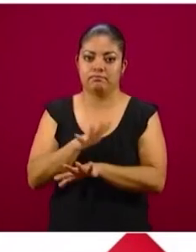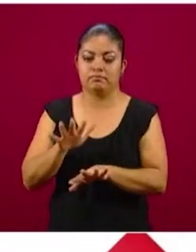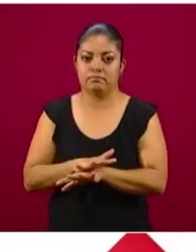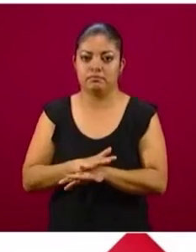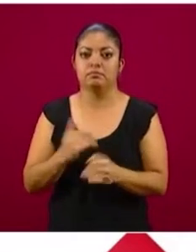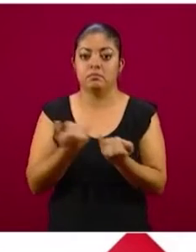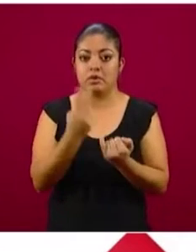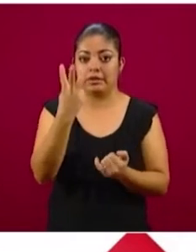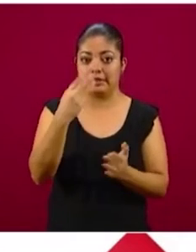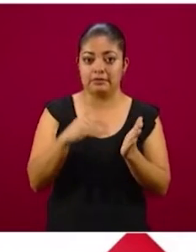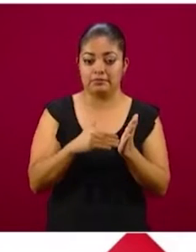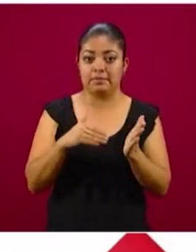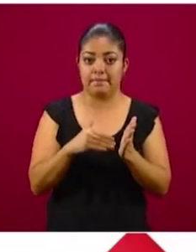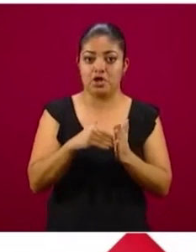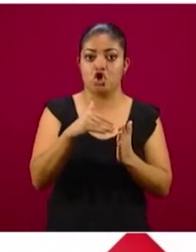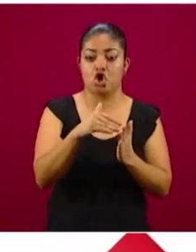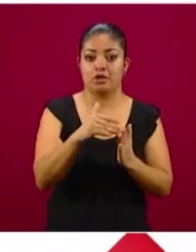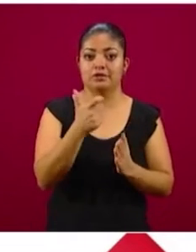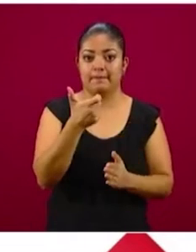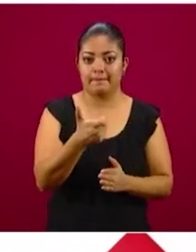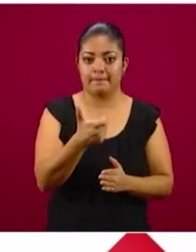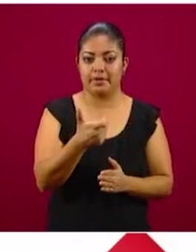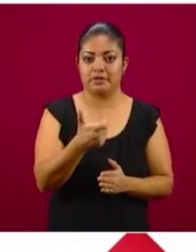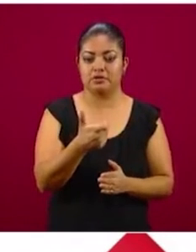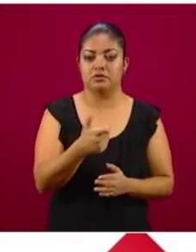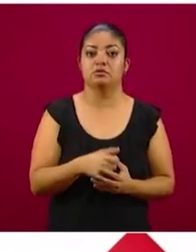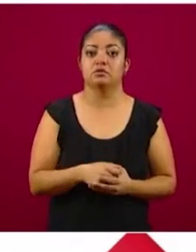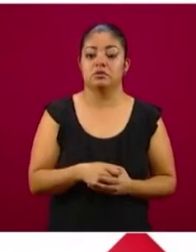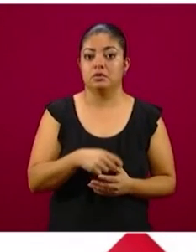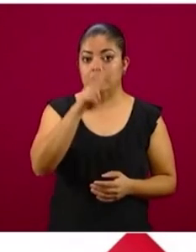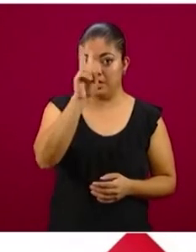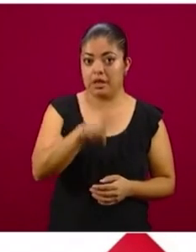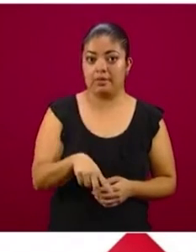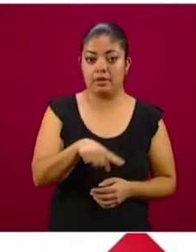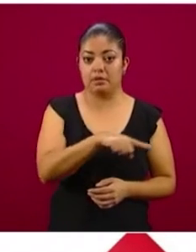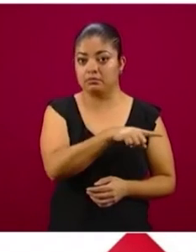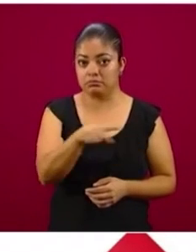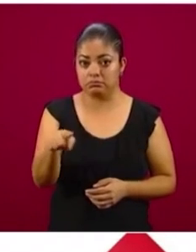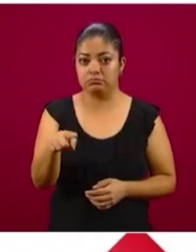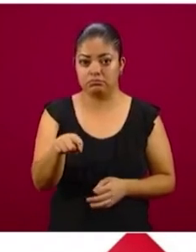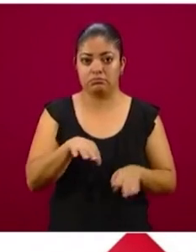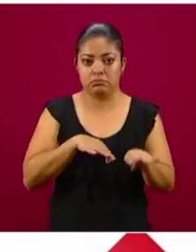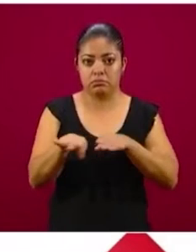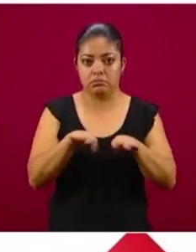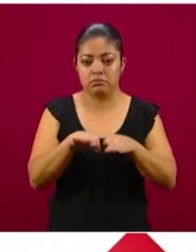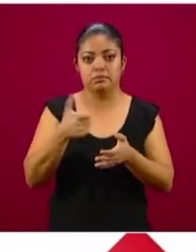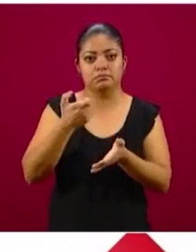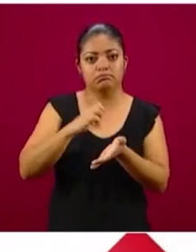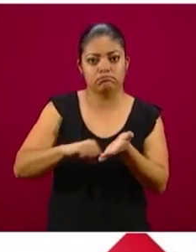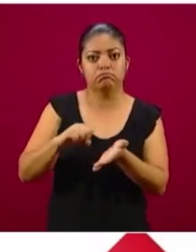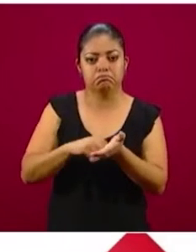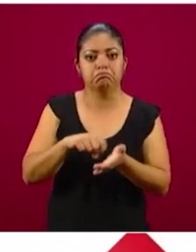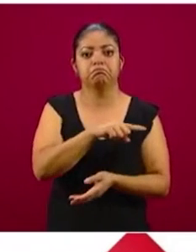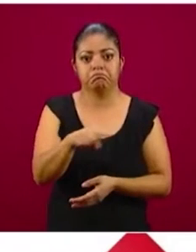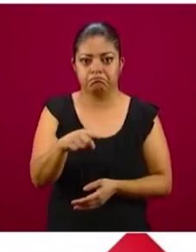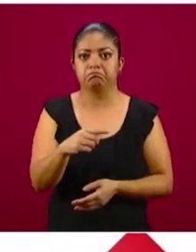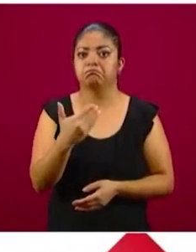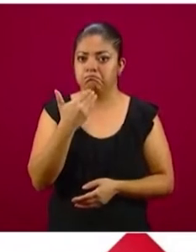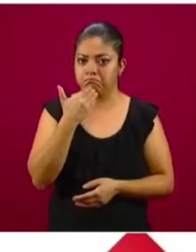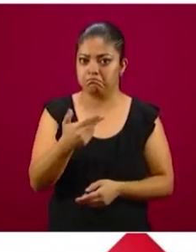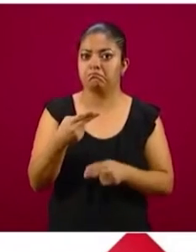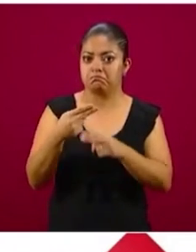economía en estos días. La verdad es que los trabajadores siguen respondiendo bien, hemos hecho incluso